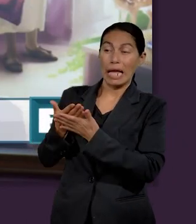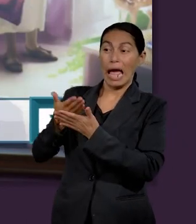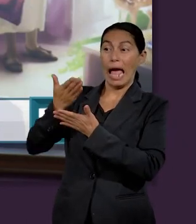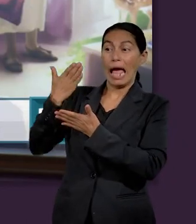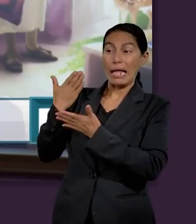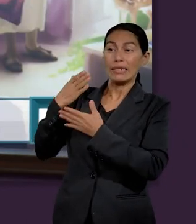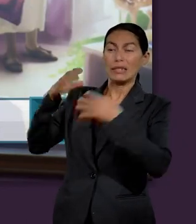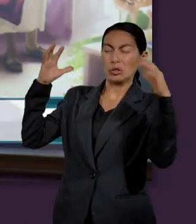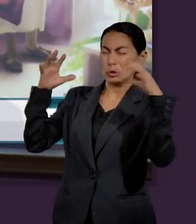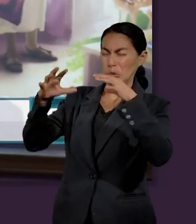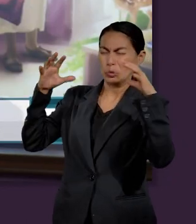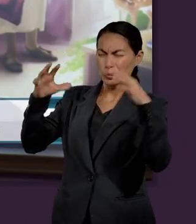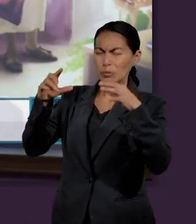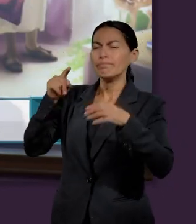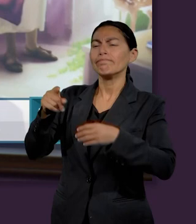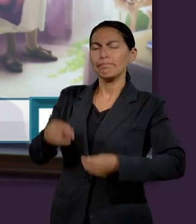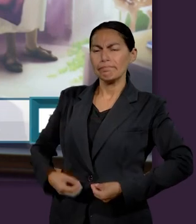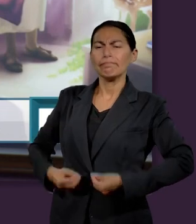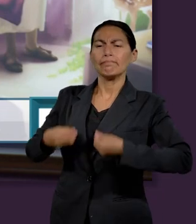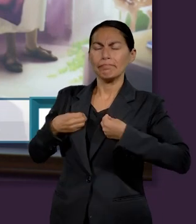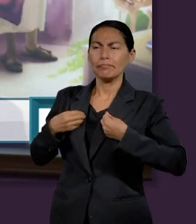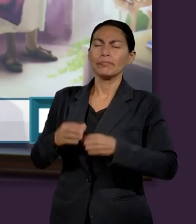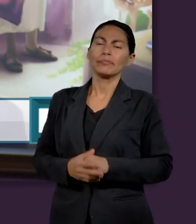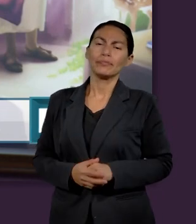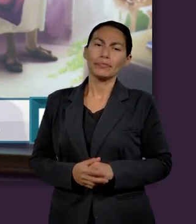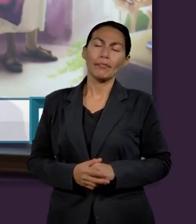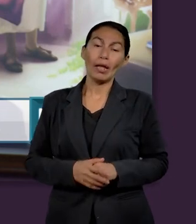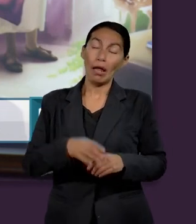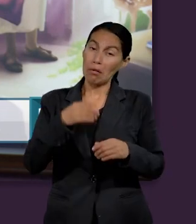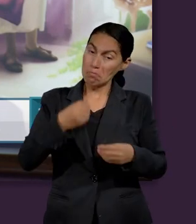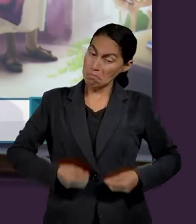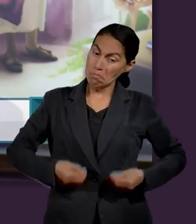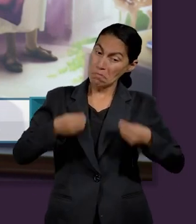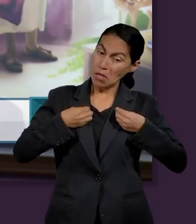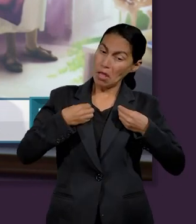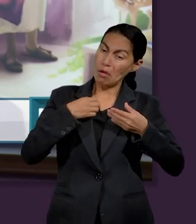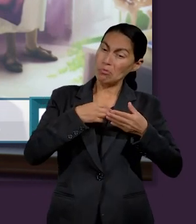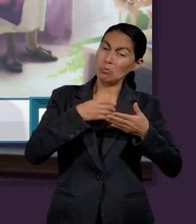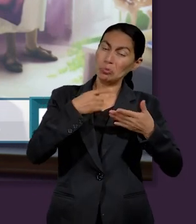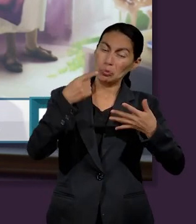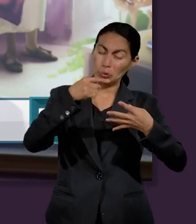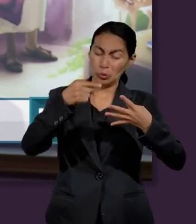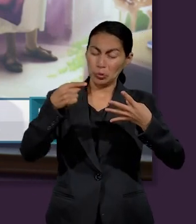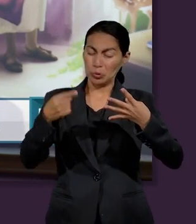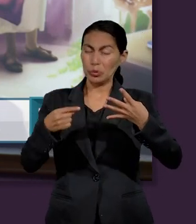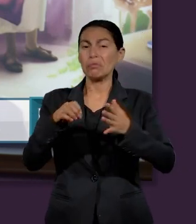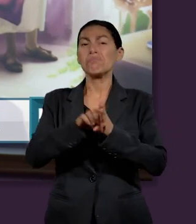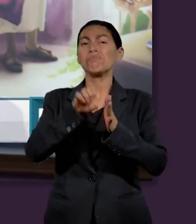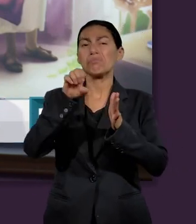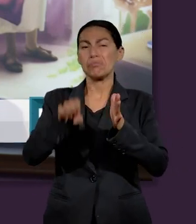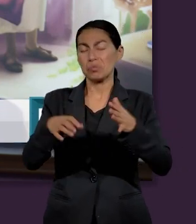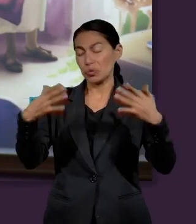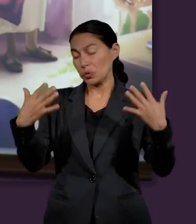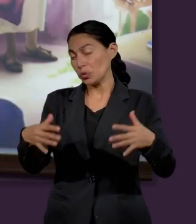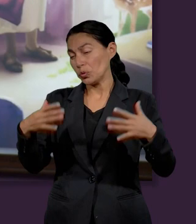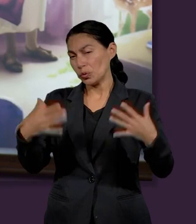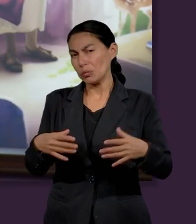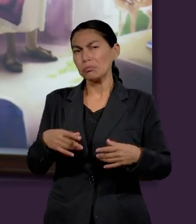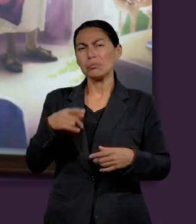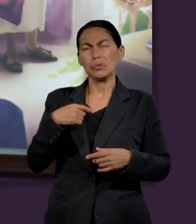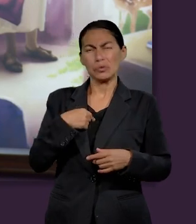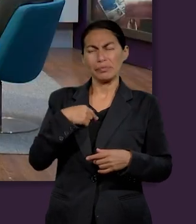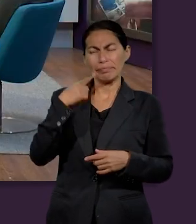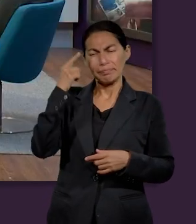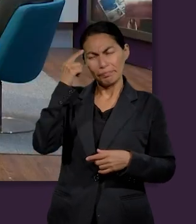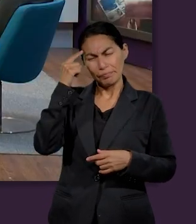porque era un antediluviano y a lo largo de su vida encontramos muchísimas lecciones. Pero hay algunas cosas que me llamaron mucho la